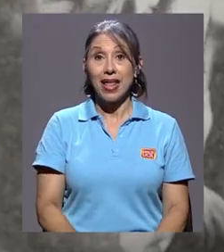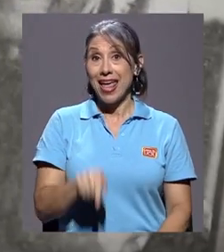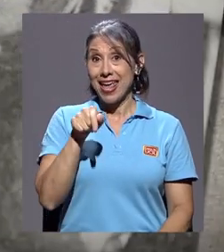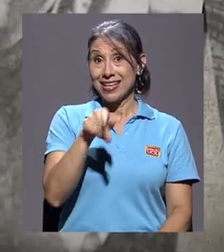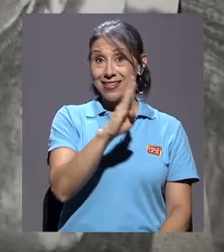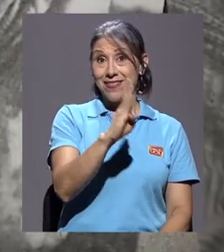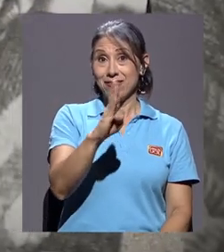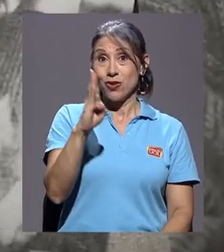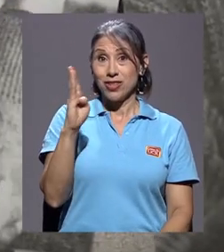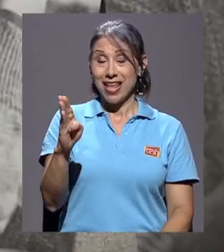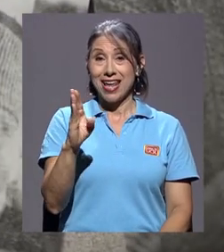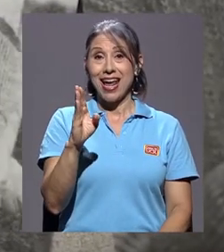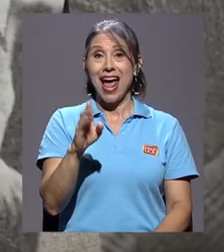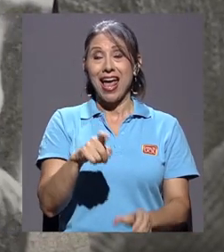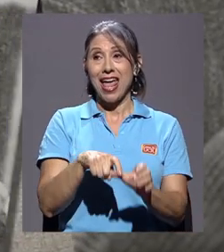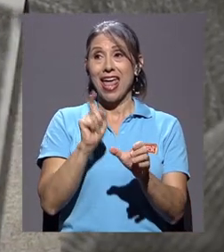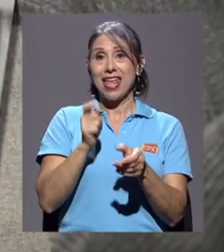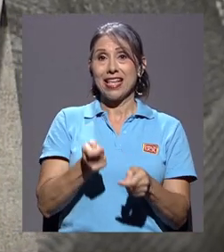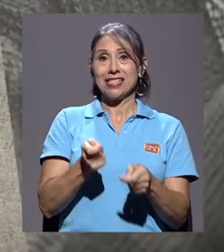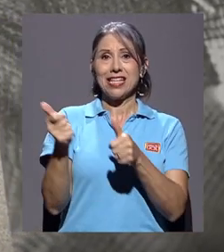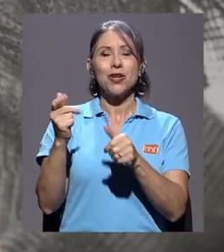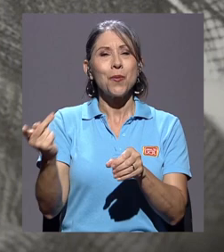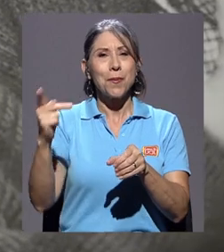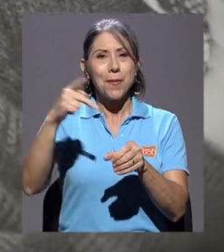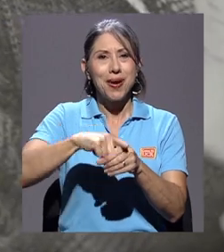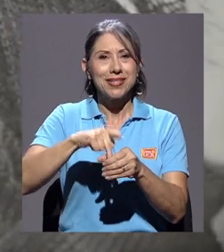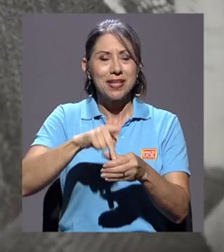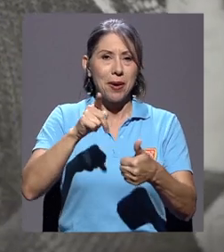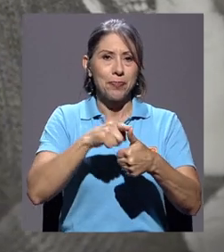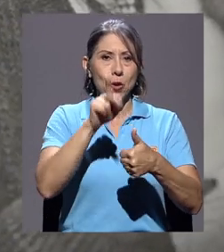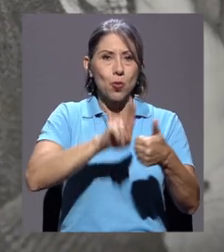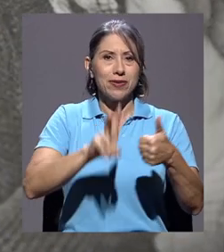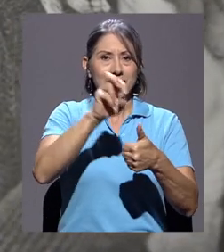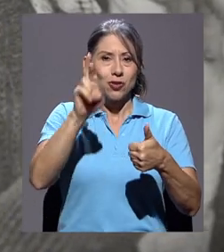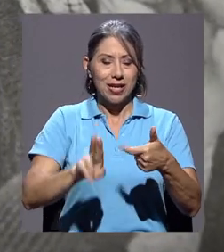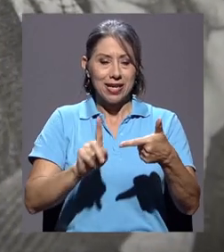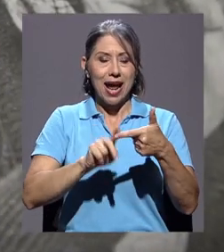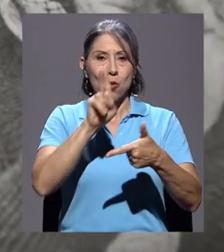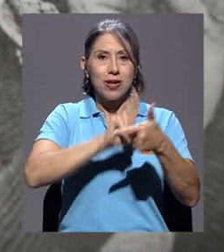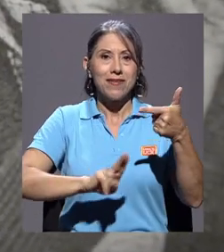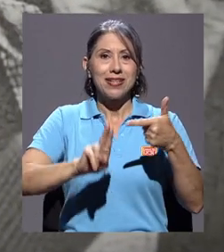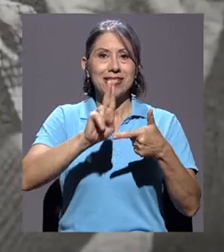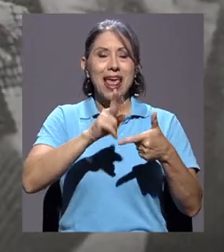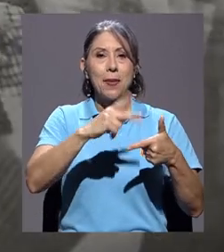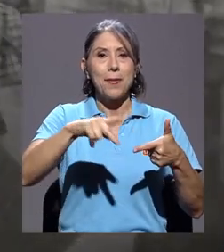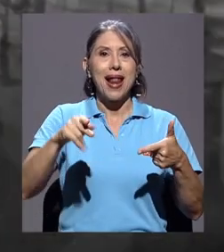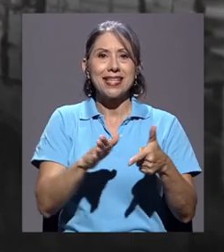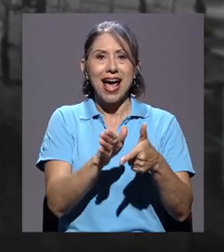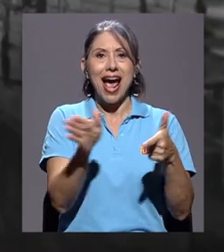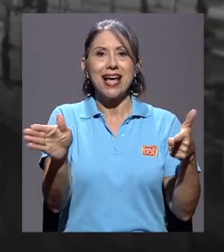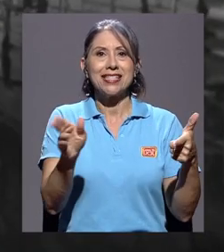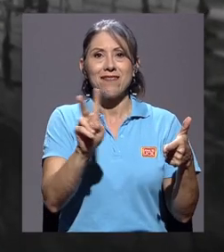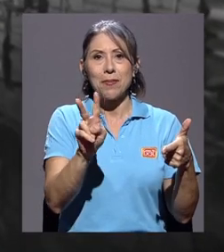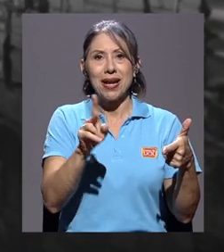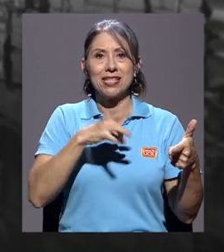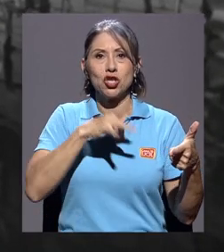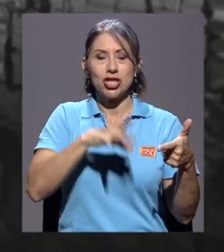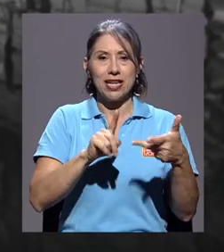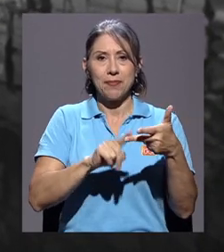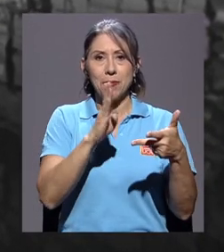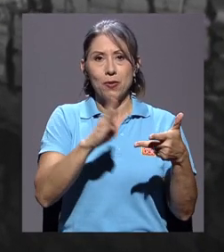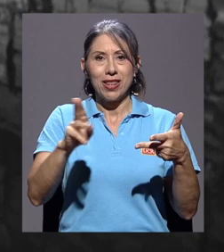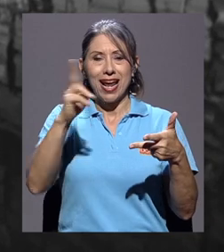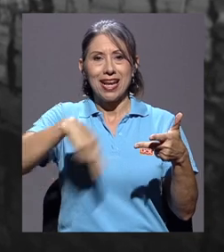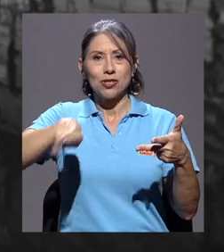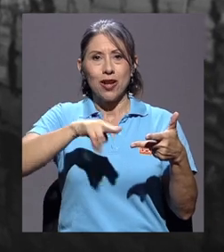En esta biblioteca en exilio participan la Universidad de Costa Rica, la Universidad de Playa Ancha de Valparaíso en Chile, la Biblioteca